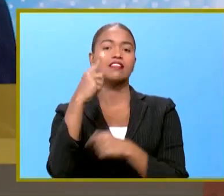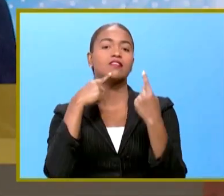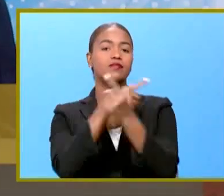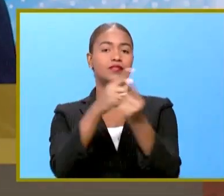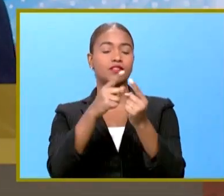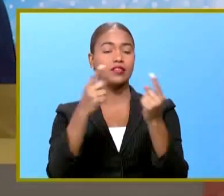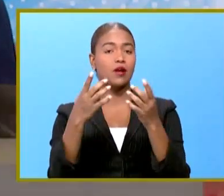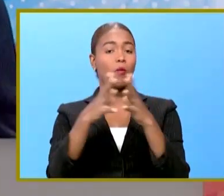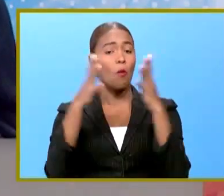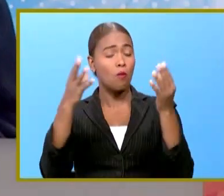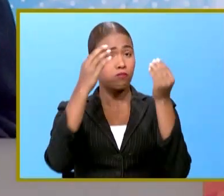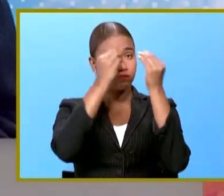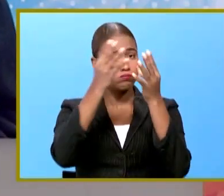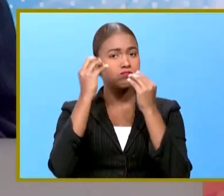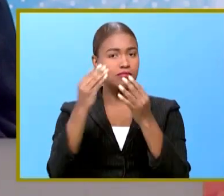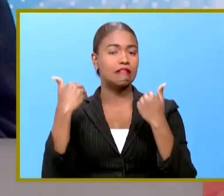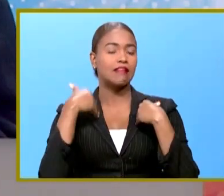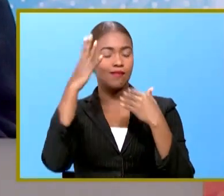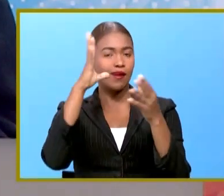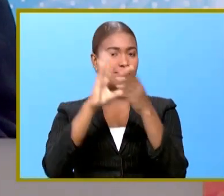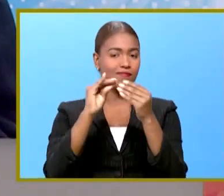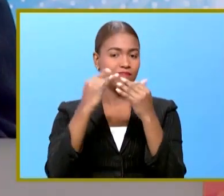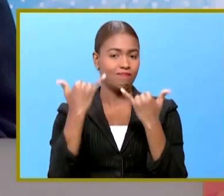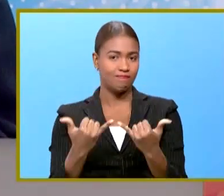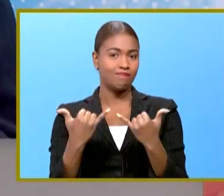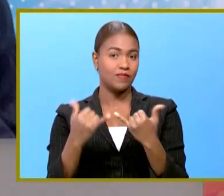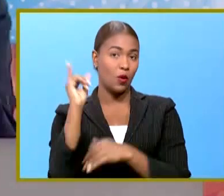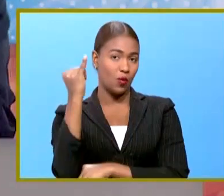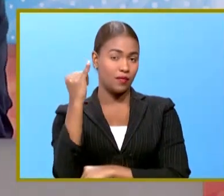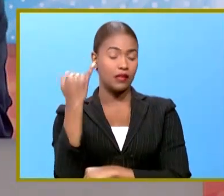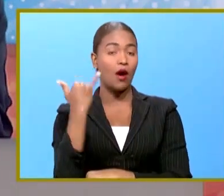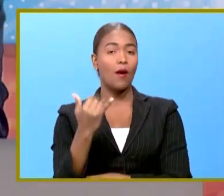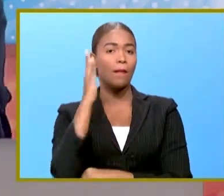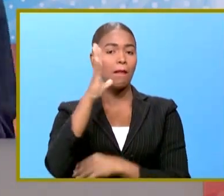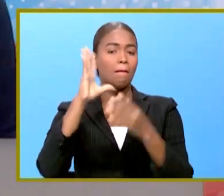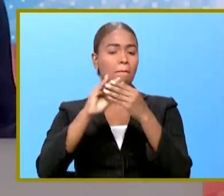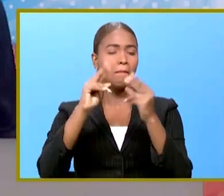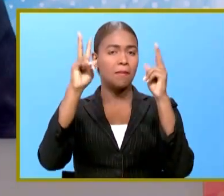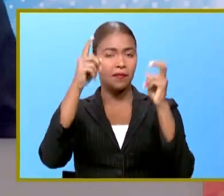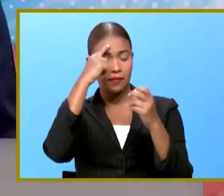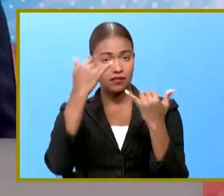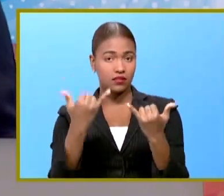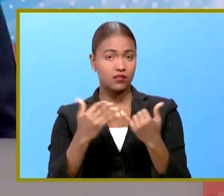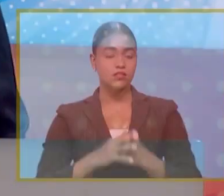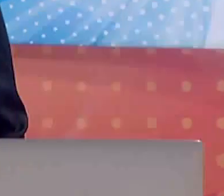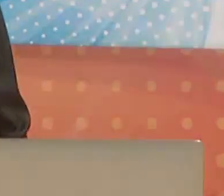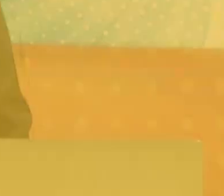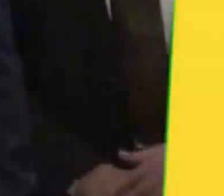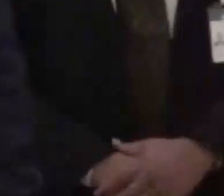Noticias, muchas informaciones que contarles en este jueves de inmediato, los titulares de hoy.